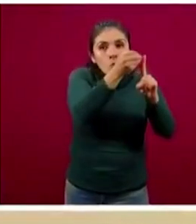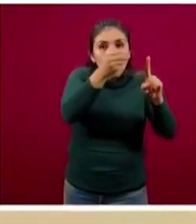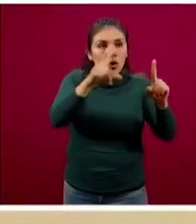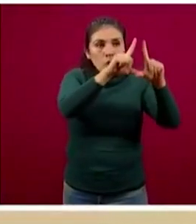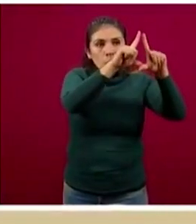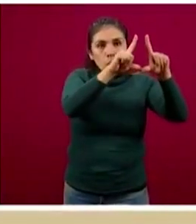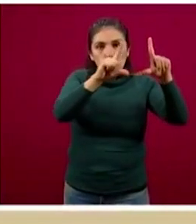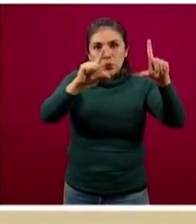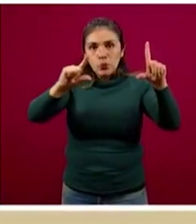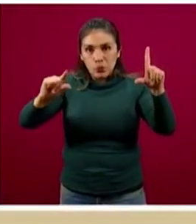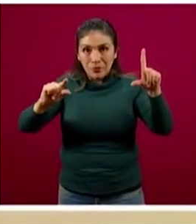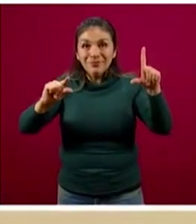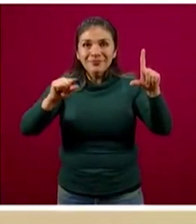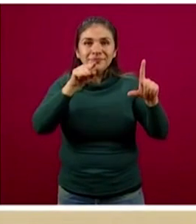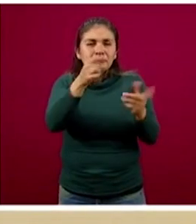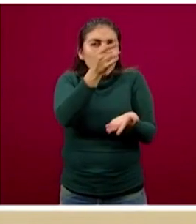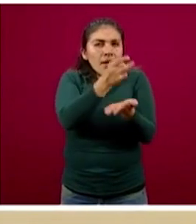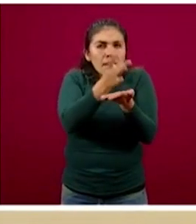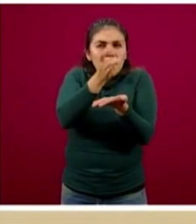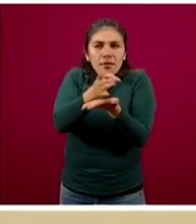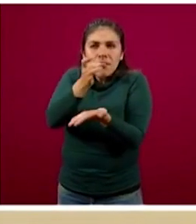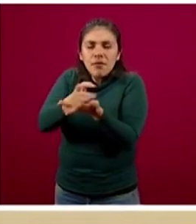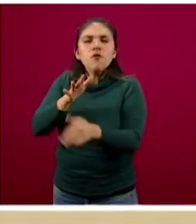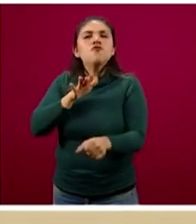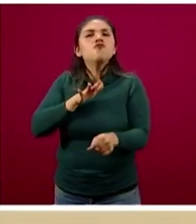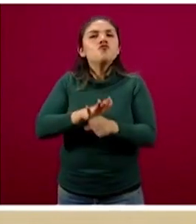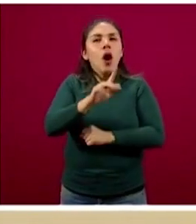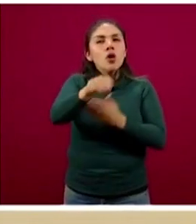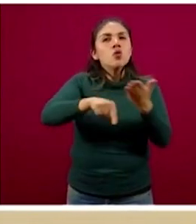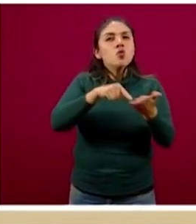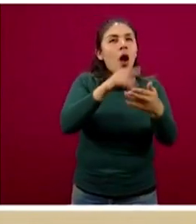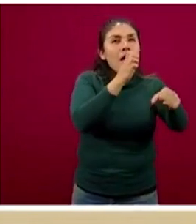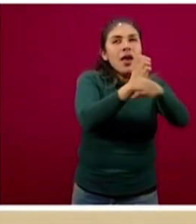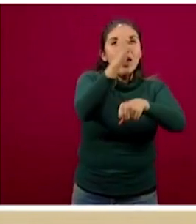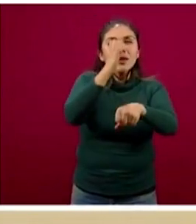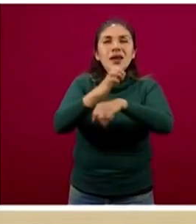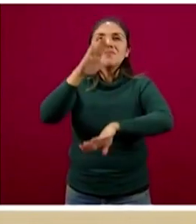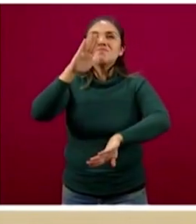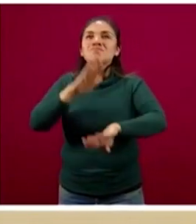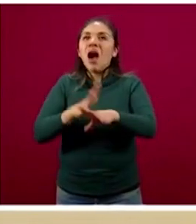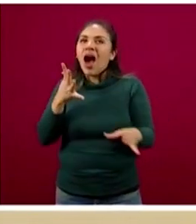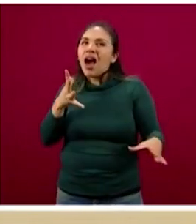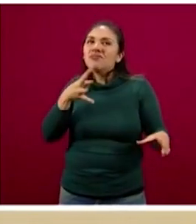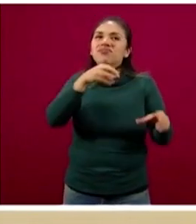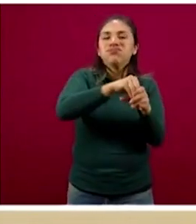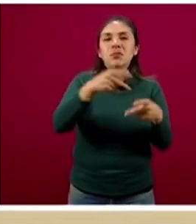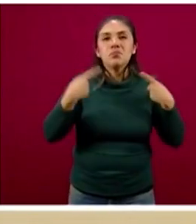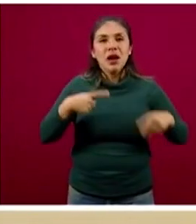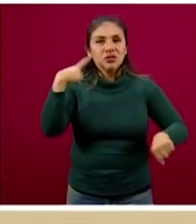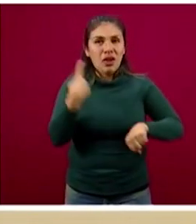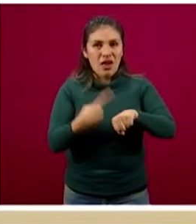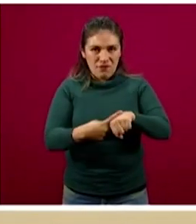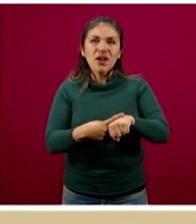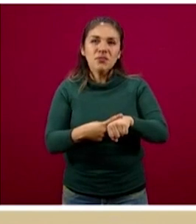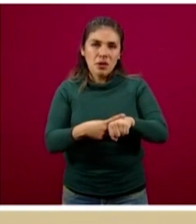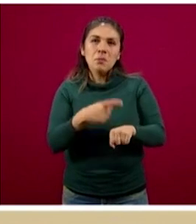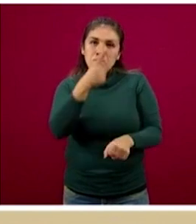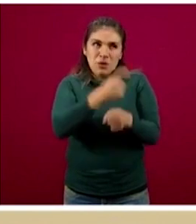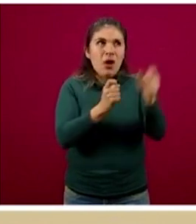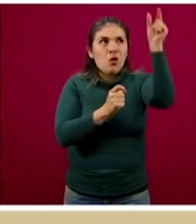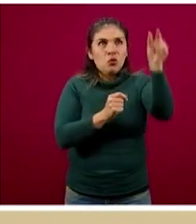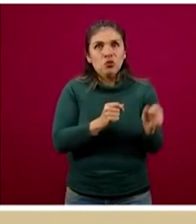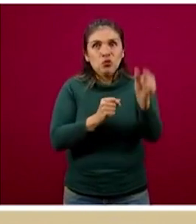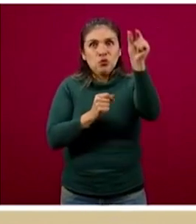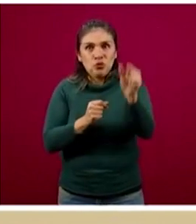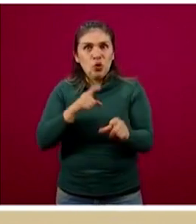descendente, para poder rápidamente identificar cuáles son esas entidades federativas que concentran la mayor carga de enfermedad. Lógicamente son las primeras y las que